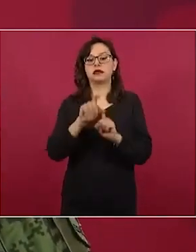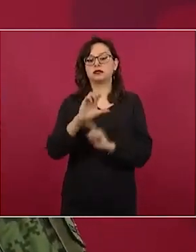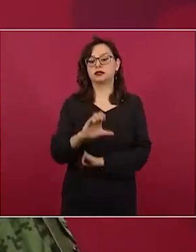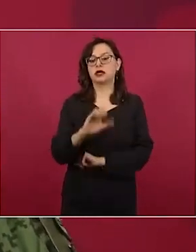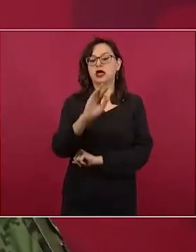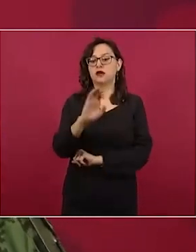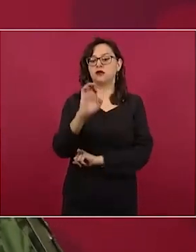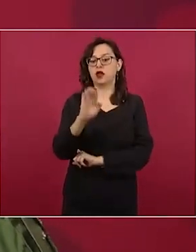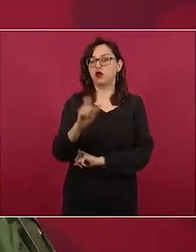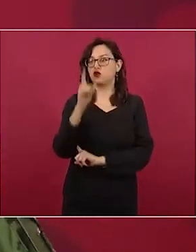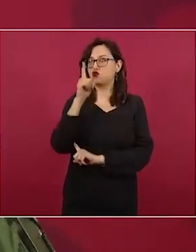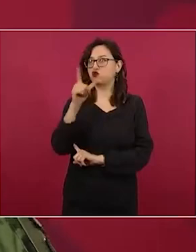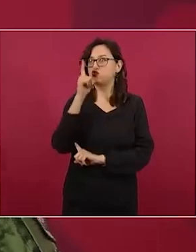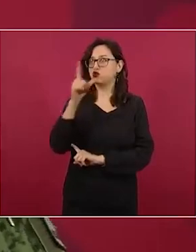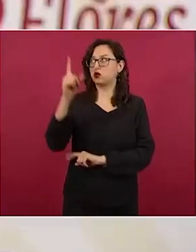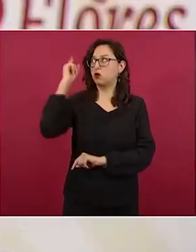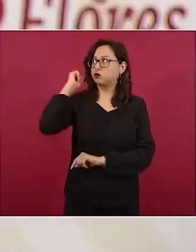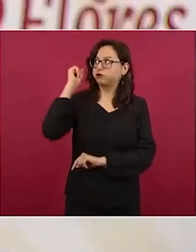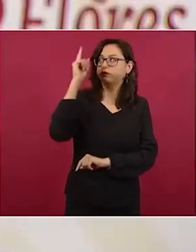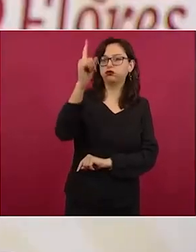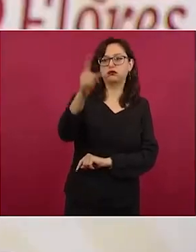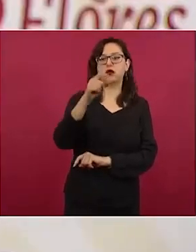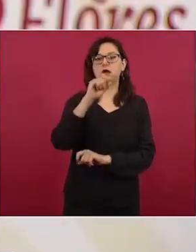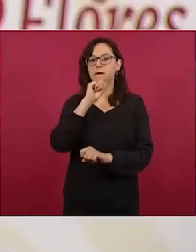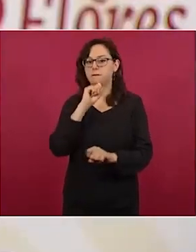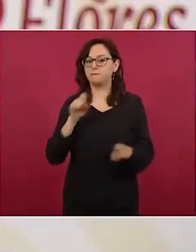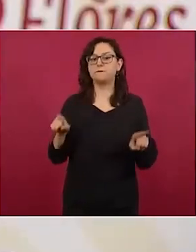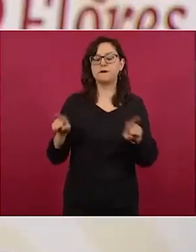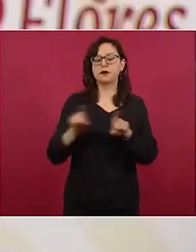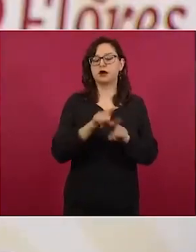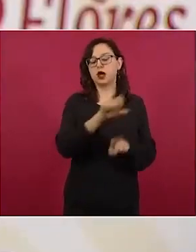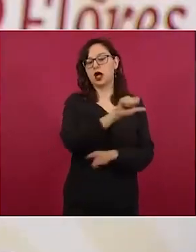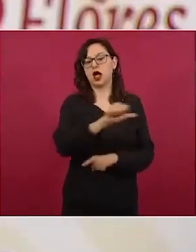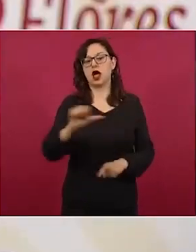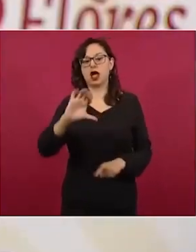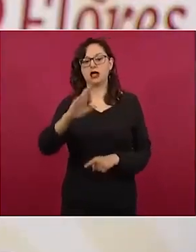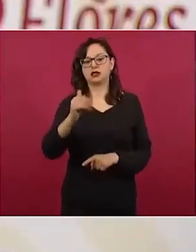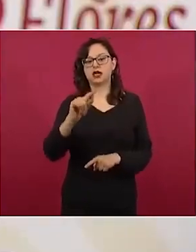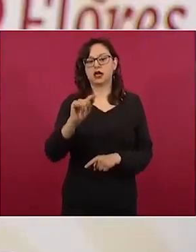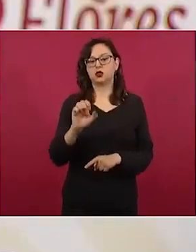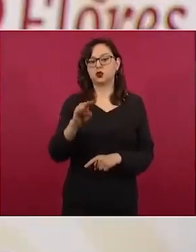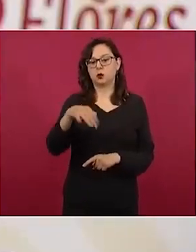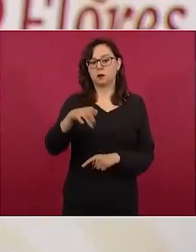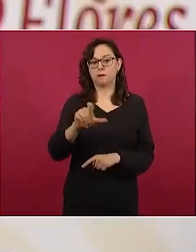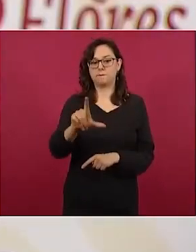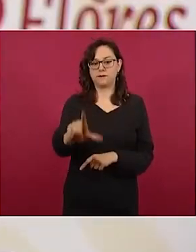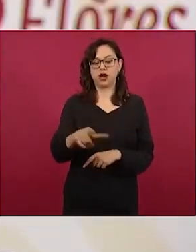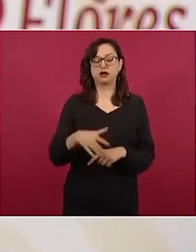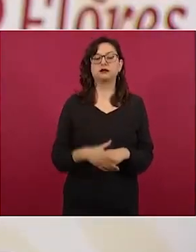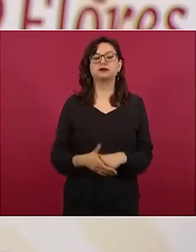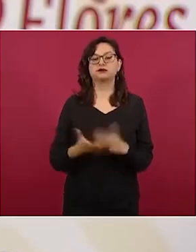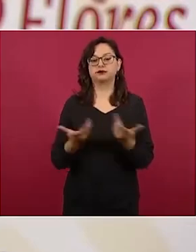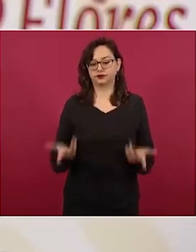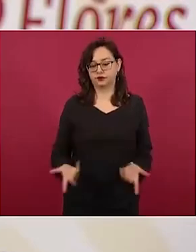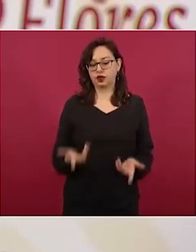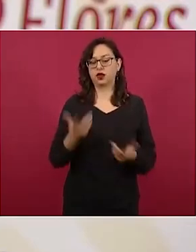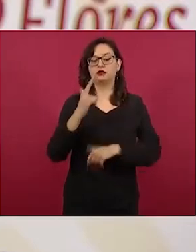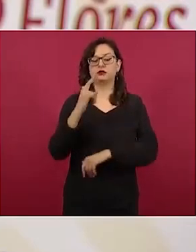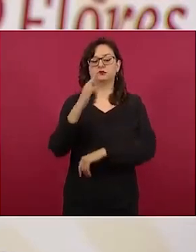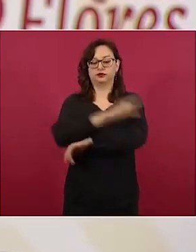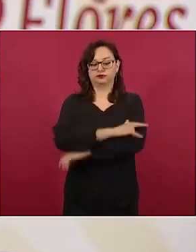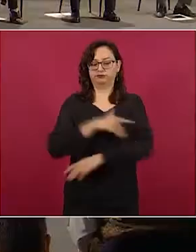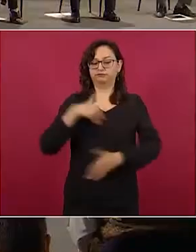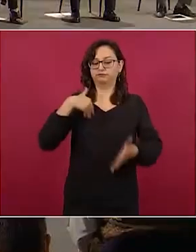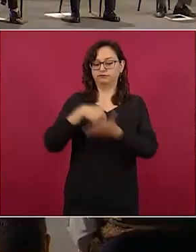Federal hasta llegar al aeropuerto internacional de Chetumal. Aquí vamos a tener estaciones en el aeropuerto internacional de